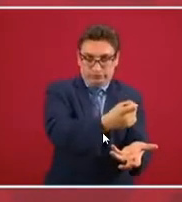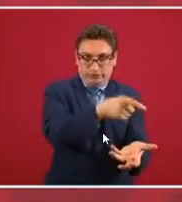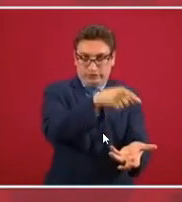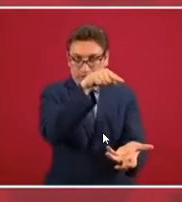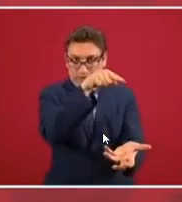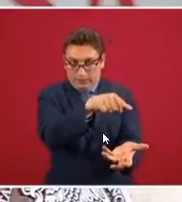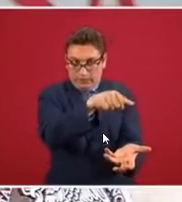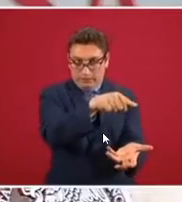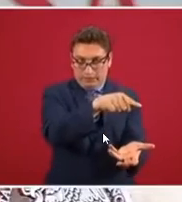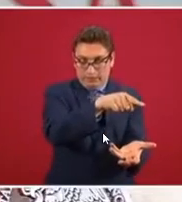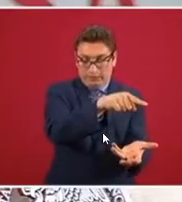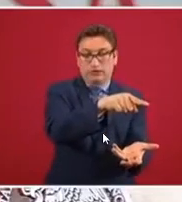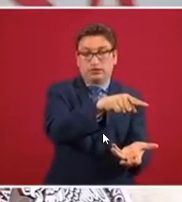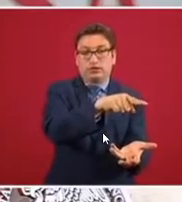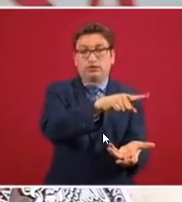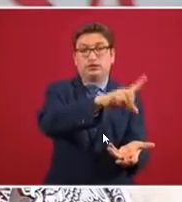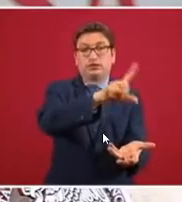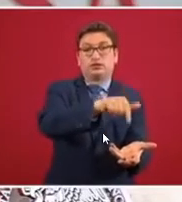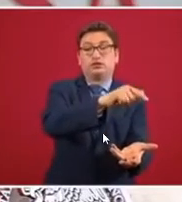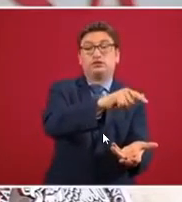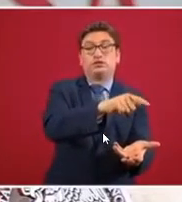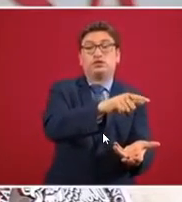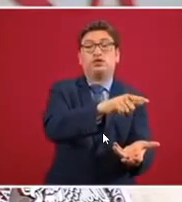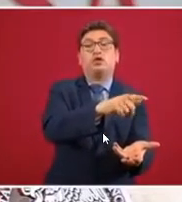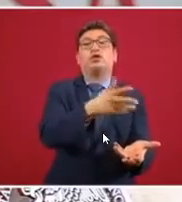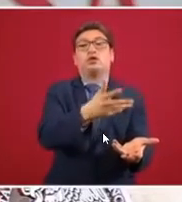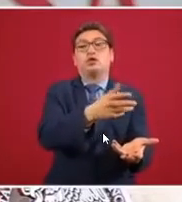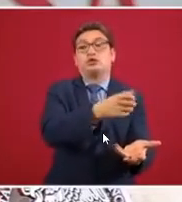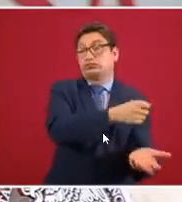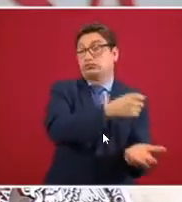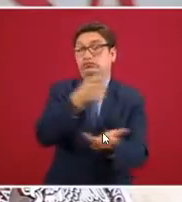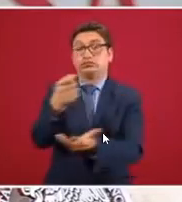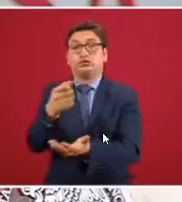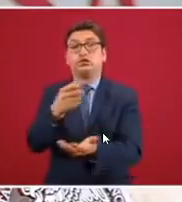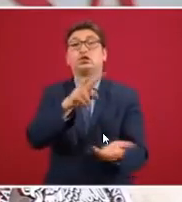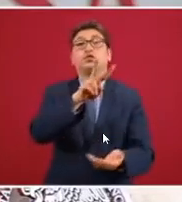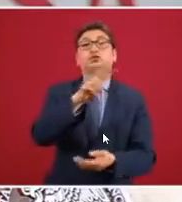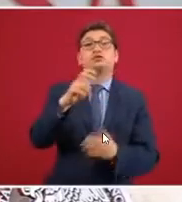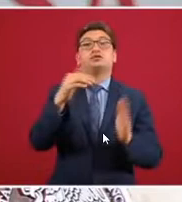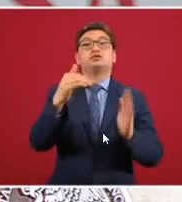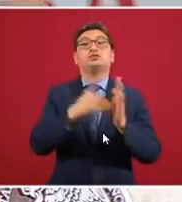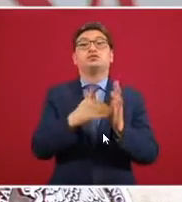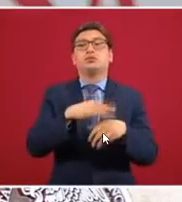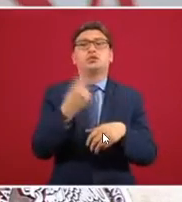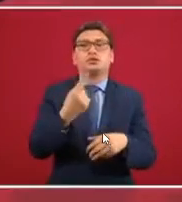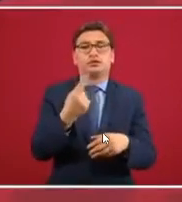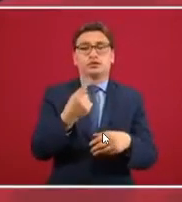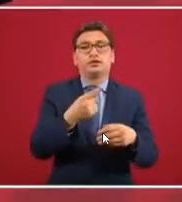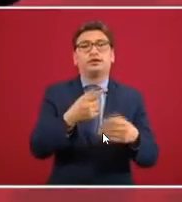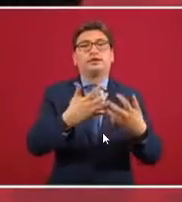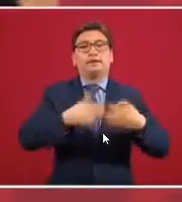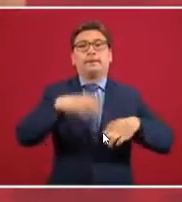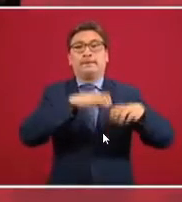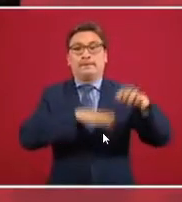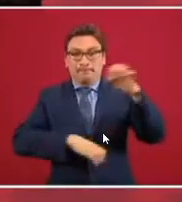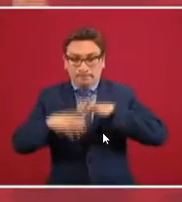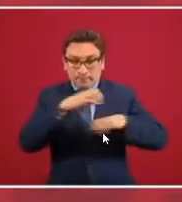realidad se le vuelven 200 mil, porque entran las empresas